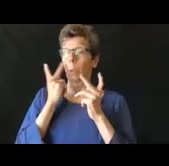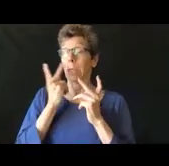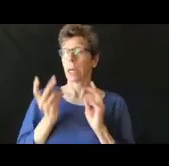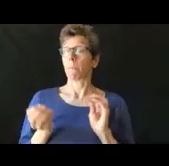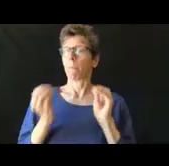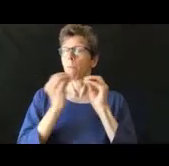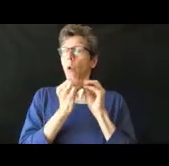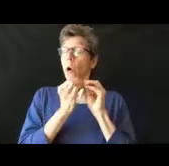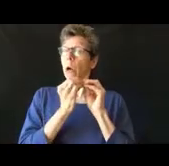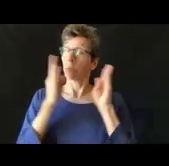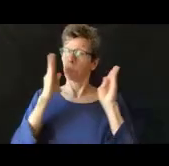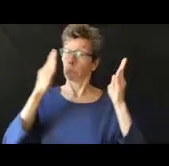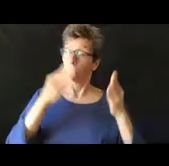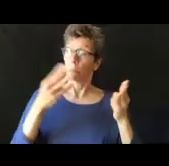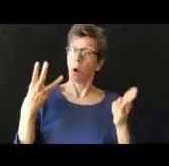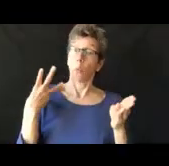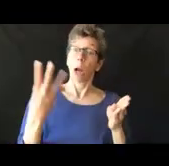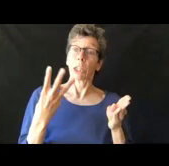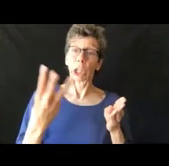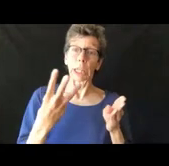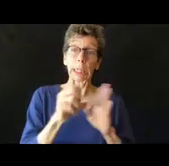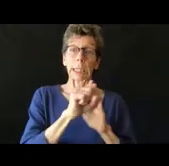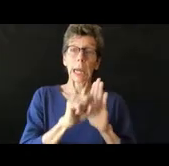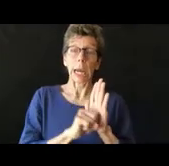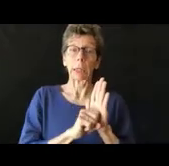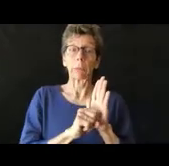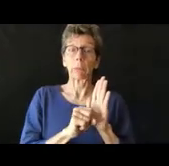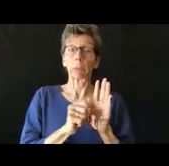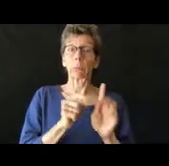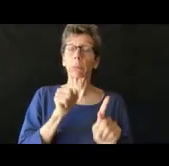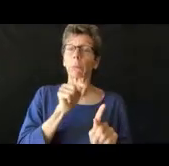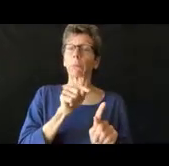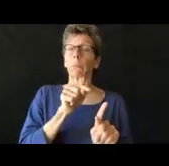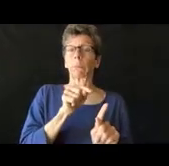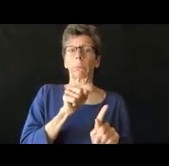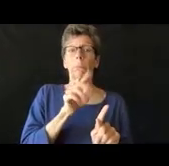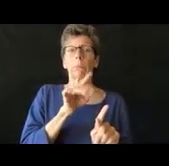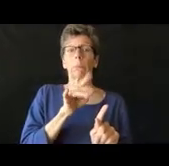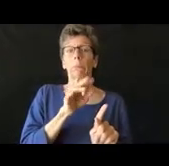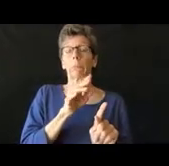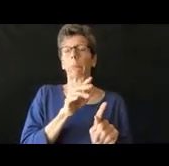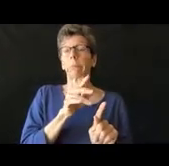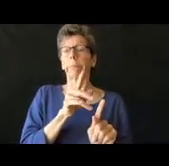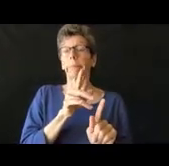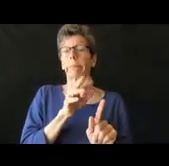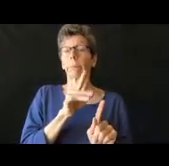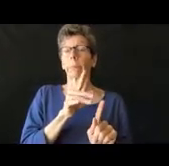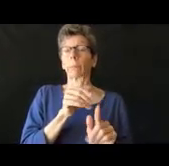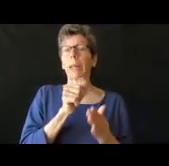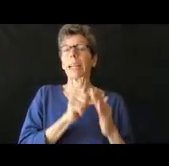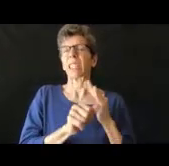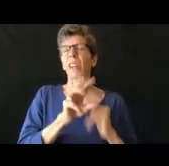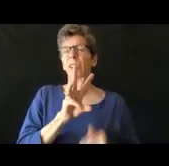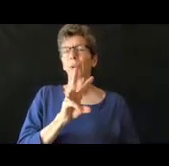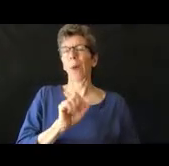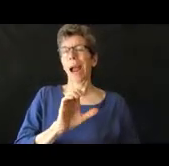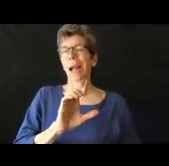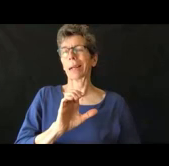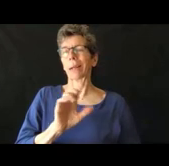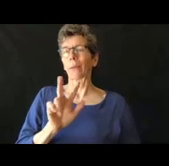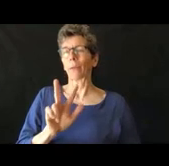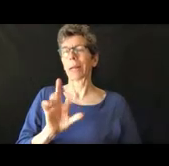aborda la educación especial para los estudiantes con discapacidades, generalmente en las reglas bajo WAC